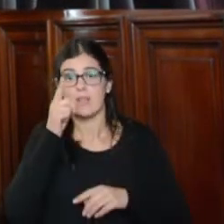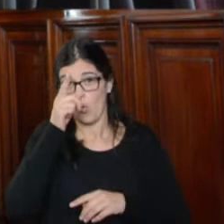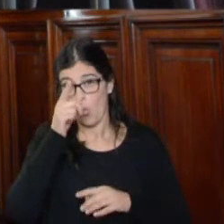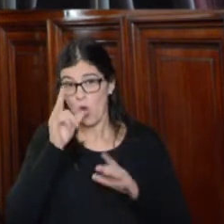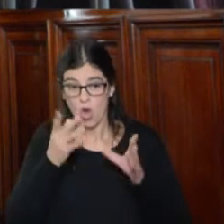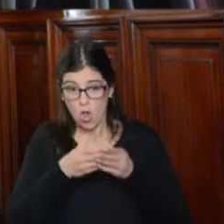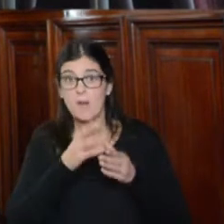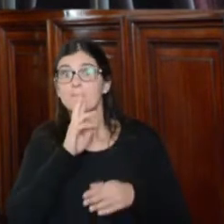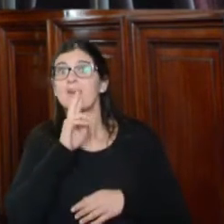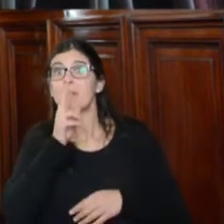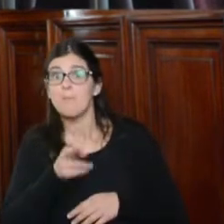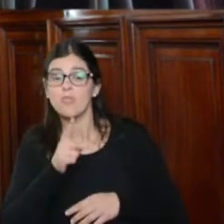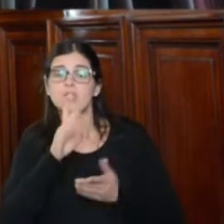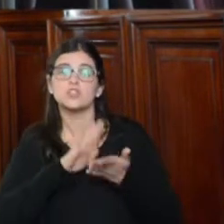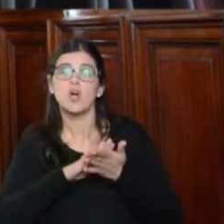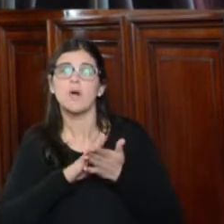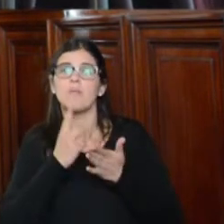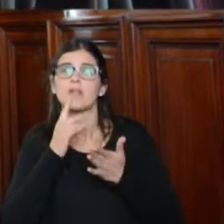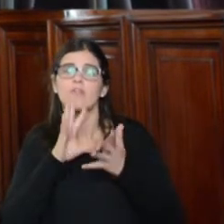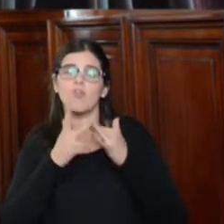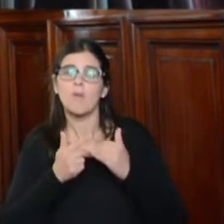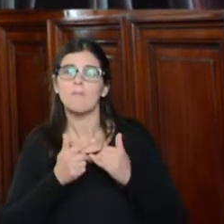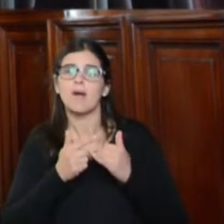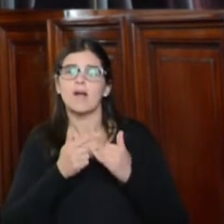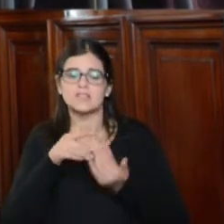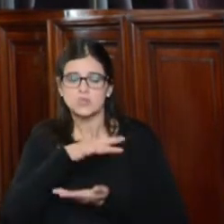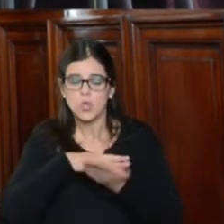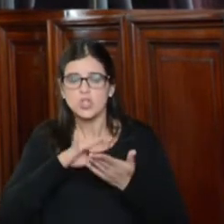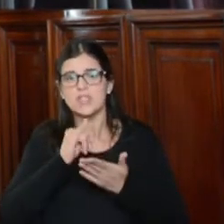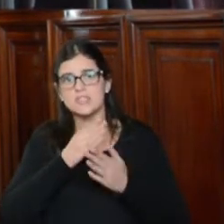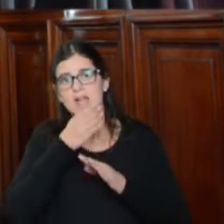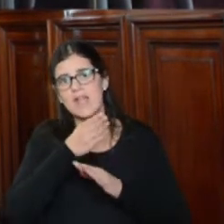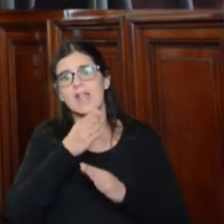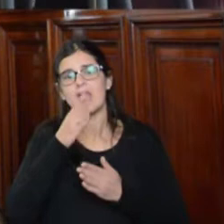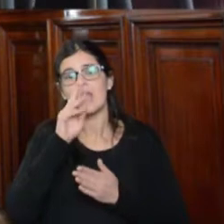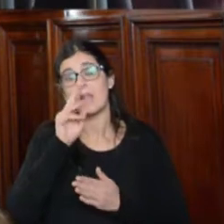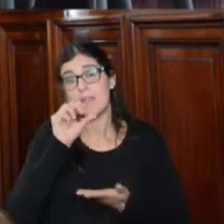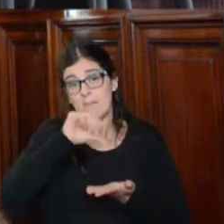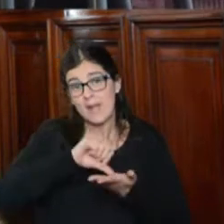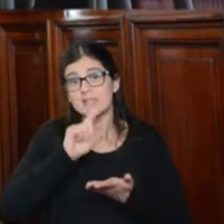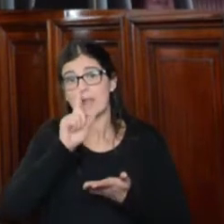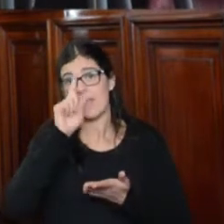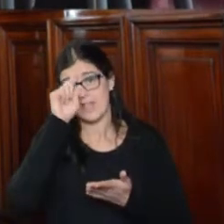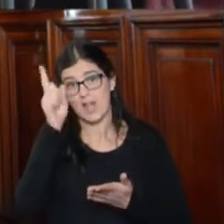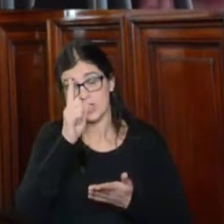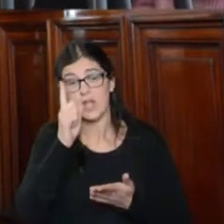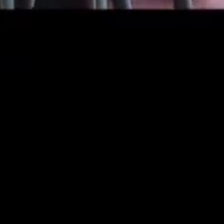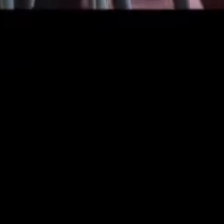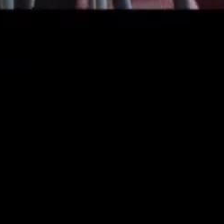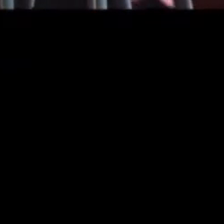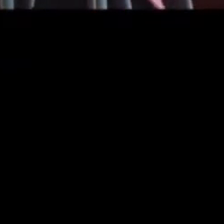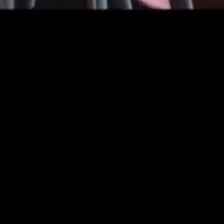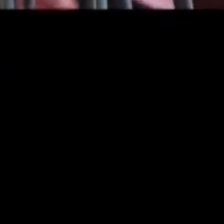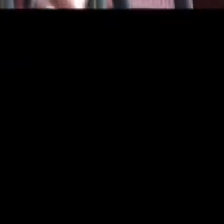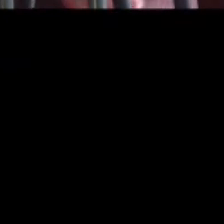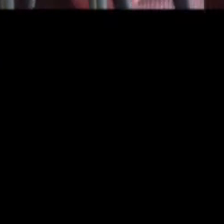a contestar las cuestiones vinculadas al agotamiento de instancias nacionales e internacionales, así como la referencia o las preguntas